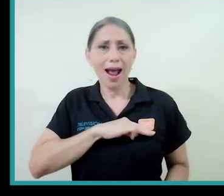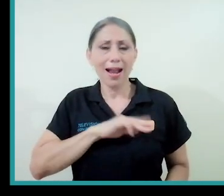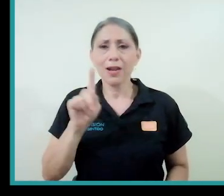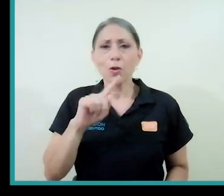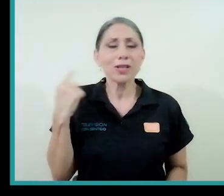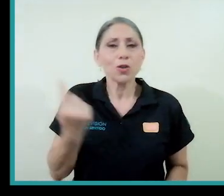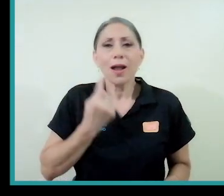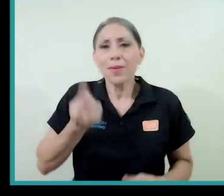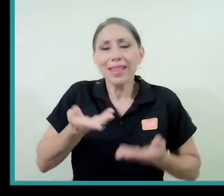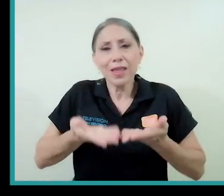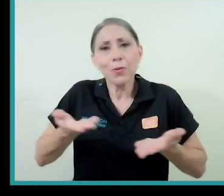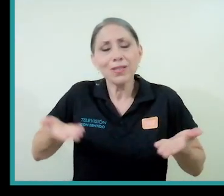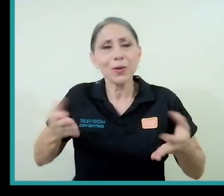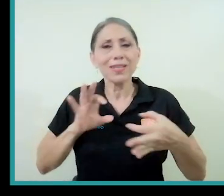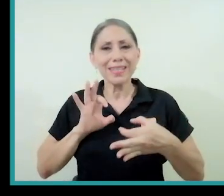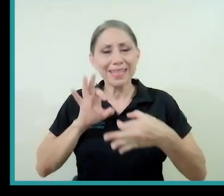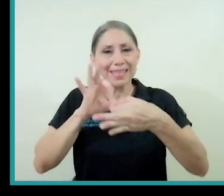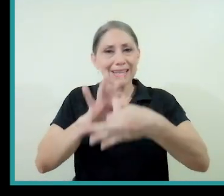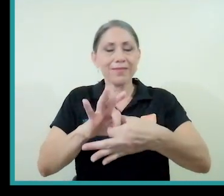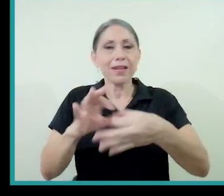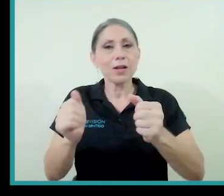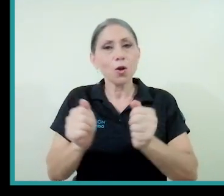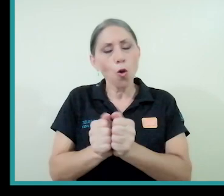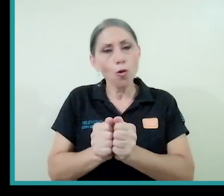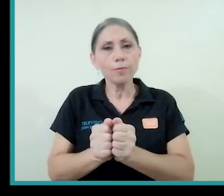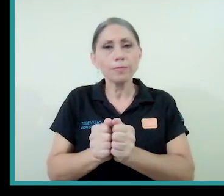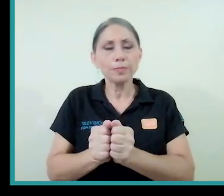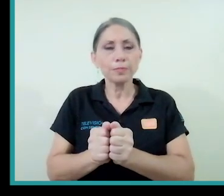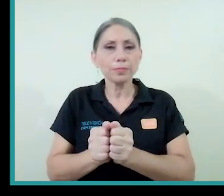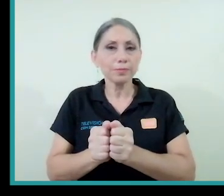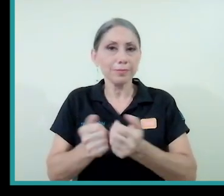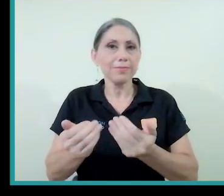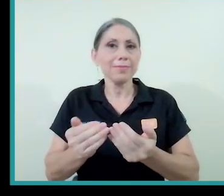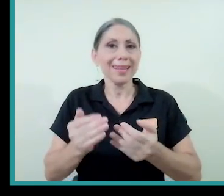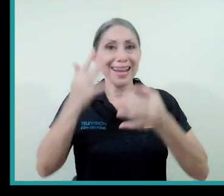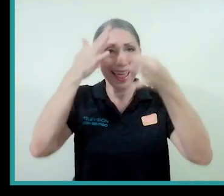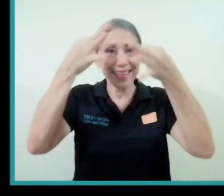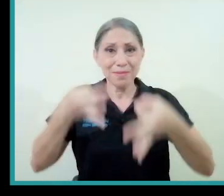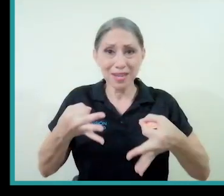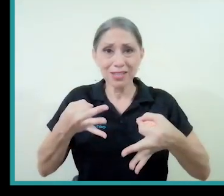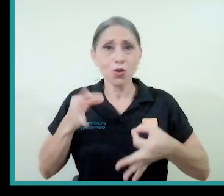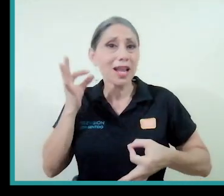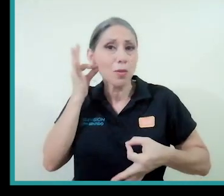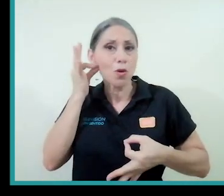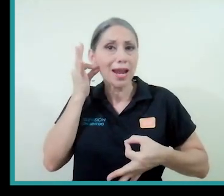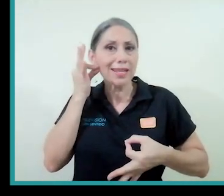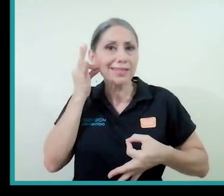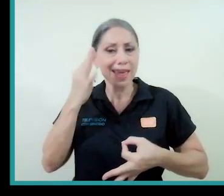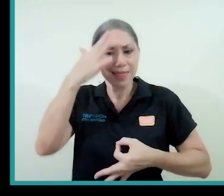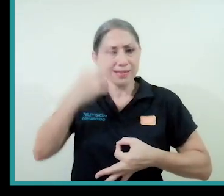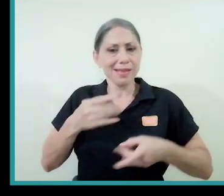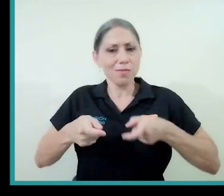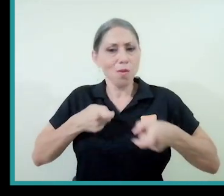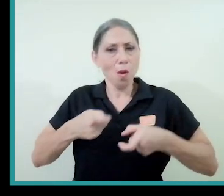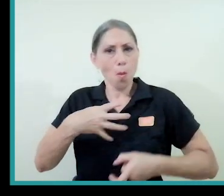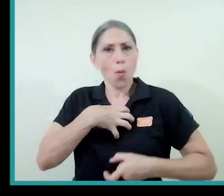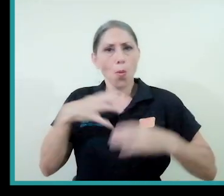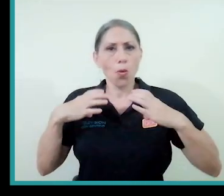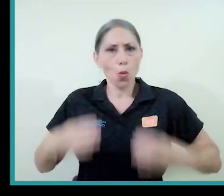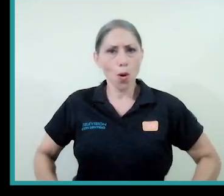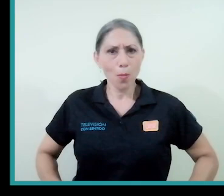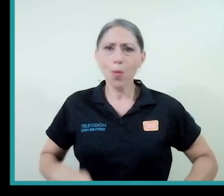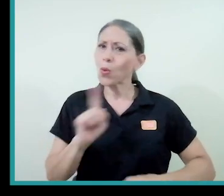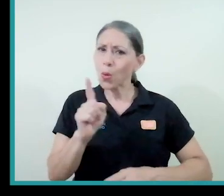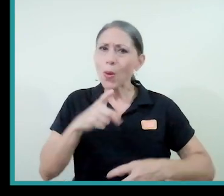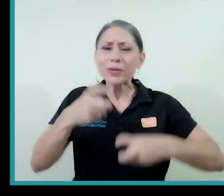cuestiones que tienen que ver con la determinación de las mujeres sobre su cuerpo, sino que es una